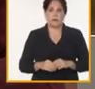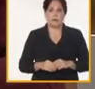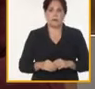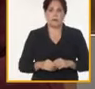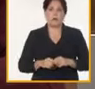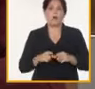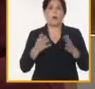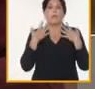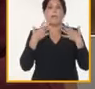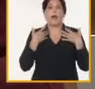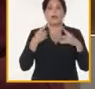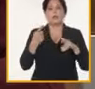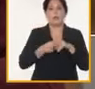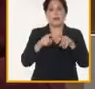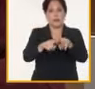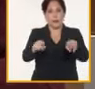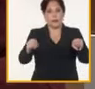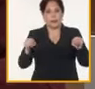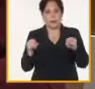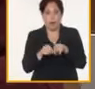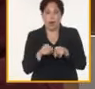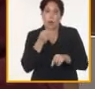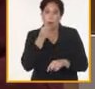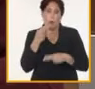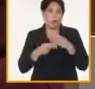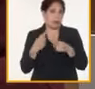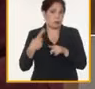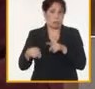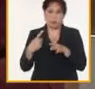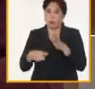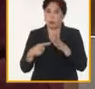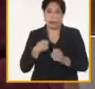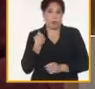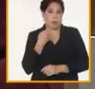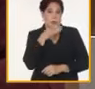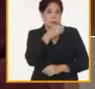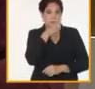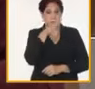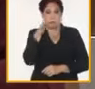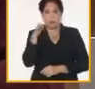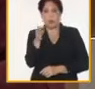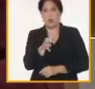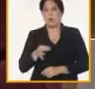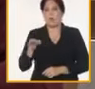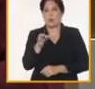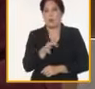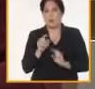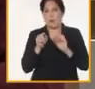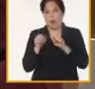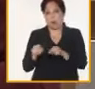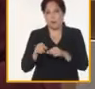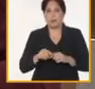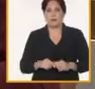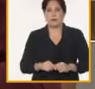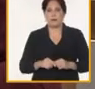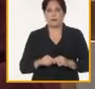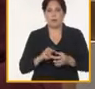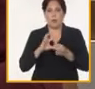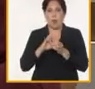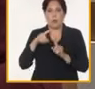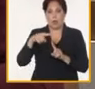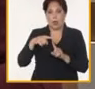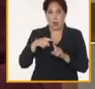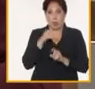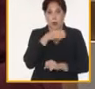patios de las parcelas es incalculable en uno de los recorridos por los municipios de Guantanamo